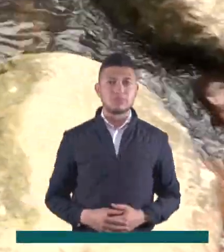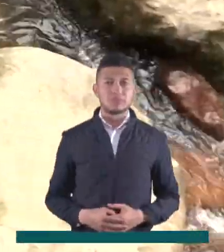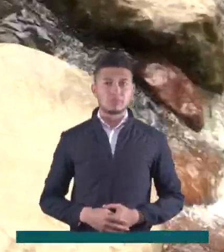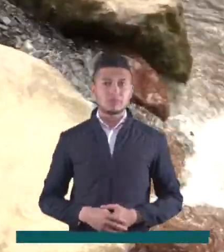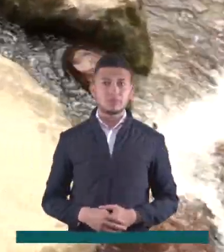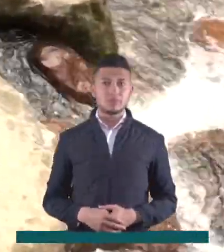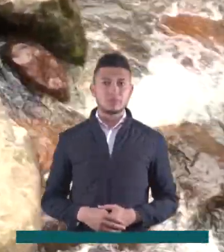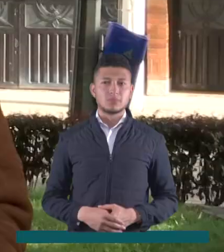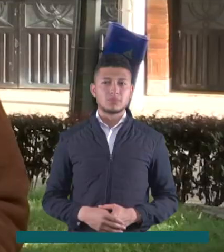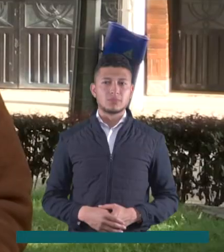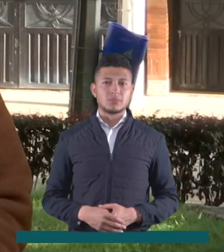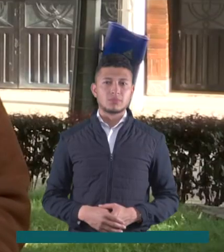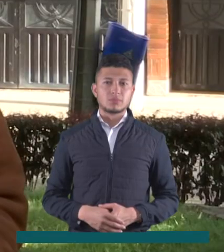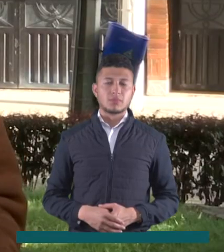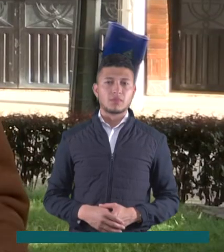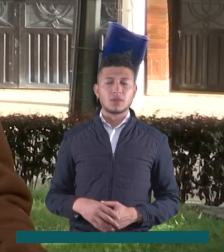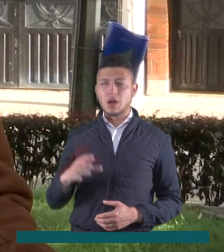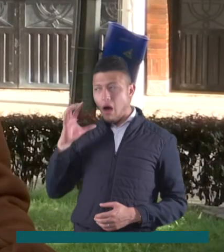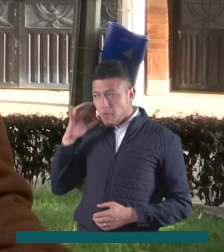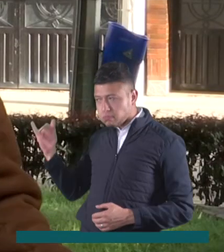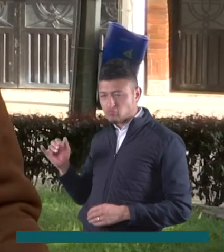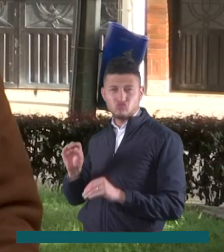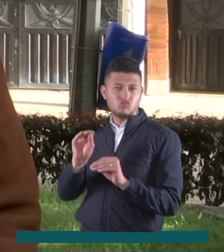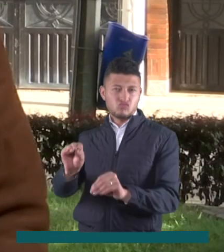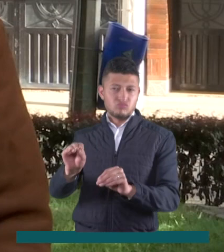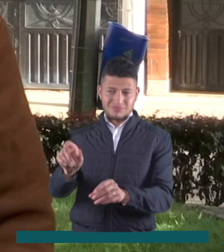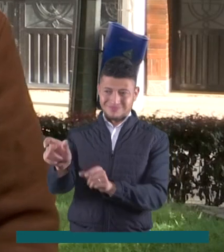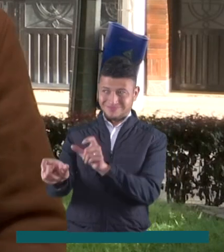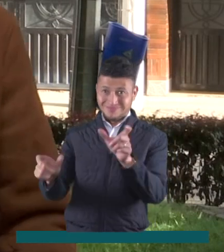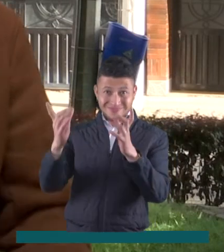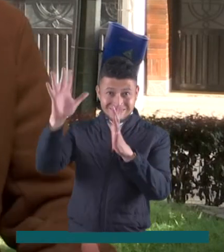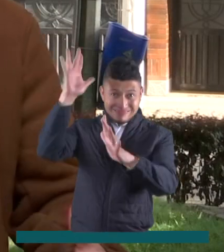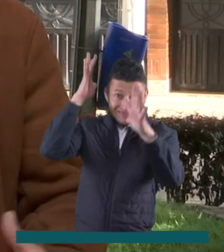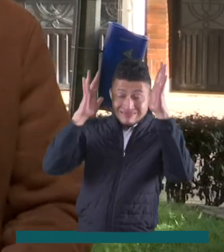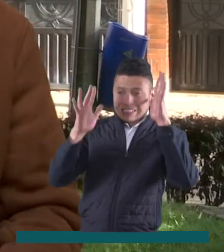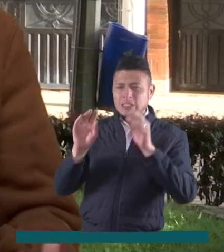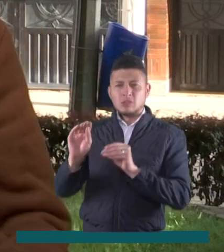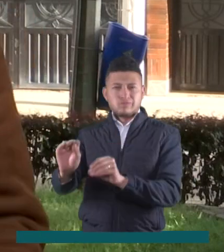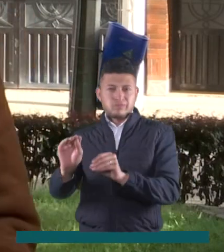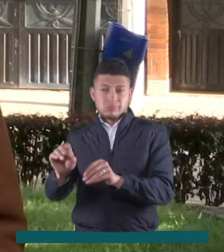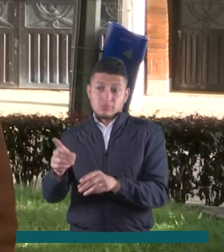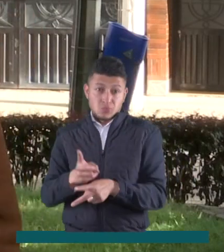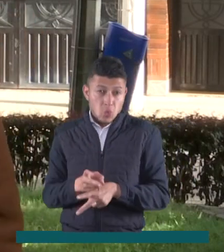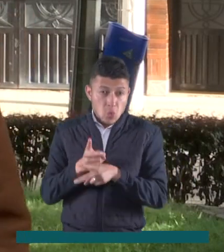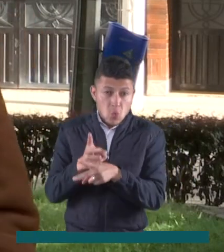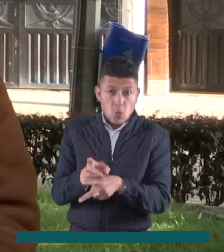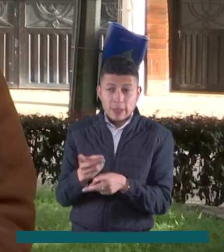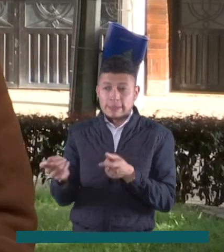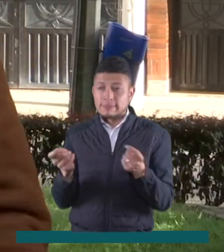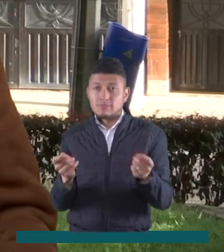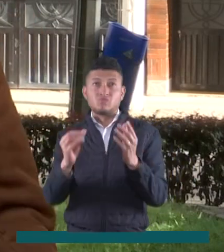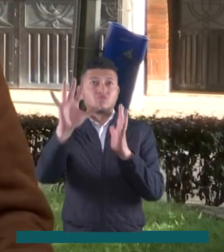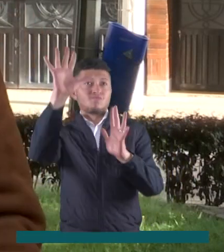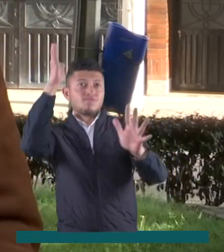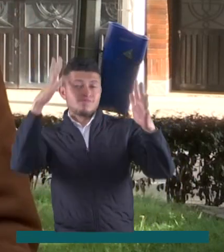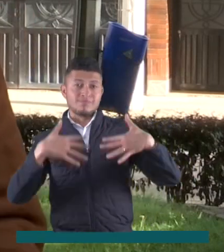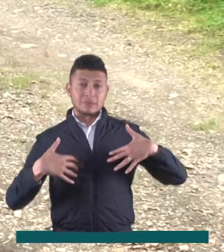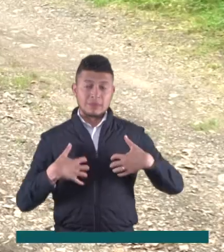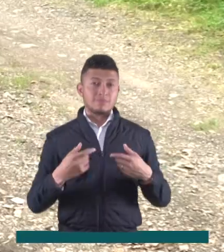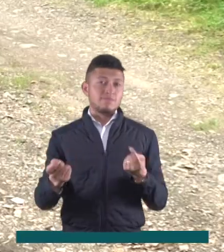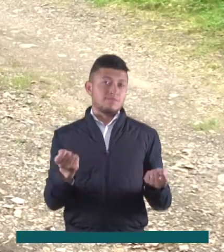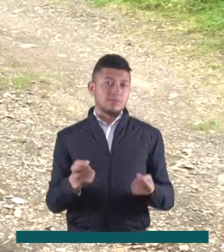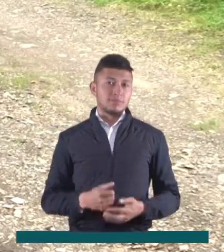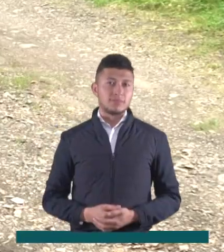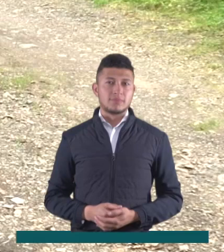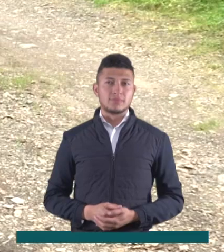Se realizan capacitaciones a los guardabosques en cuidado y manejo de flora y fauna.